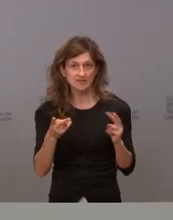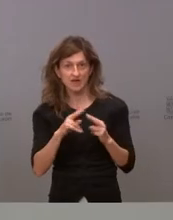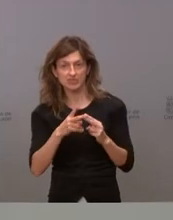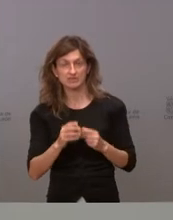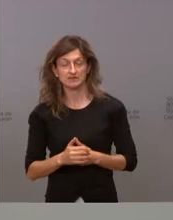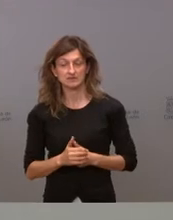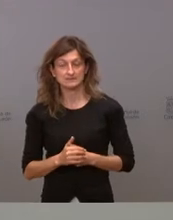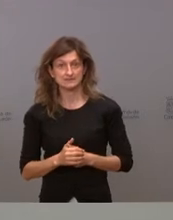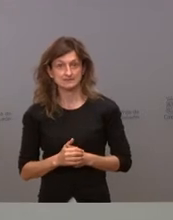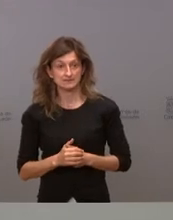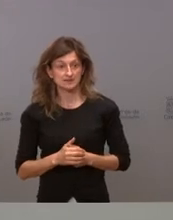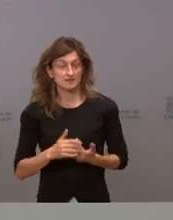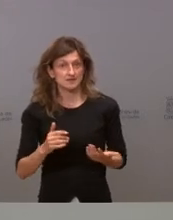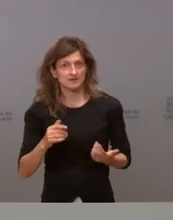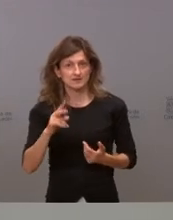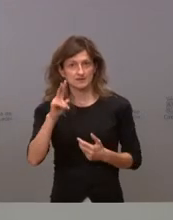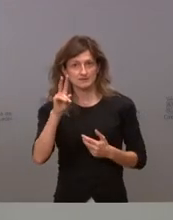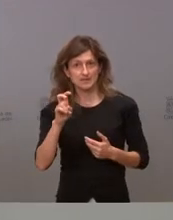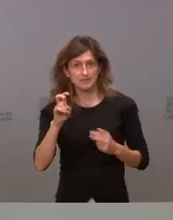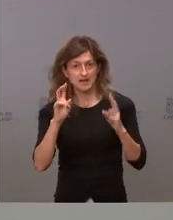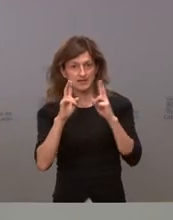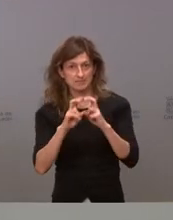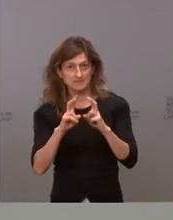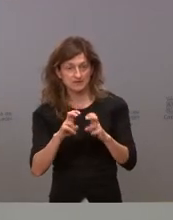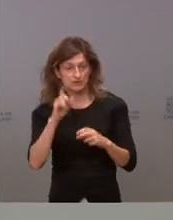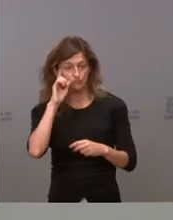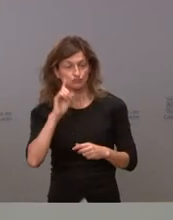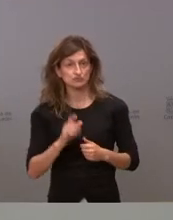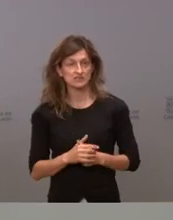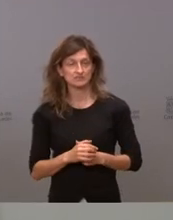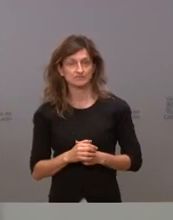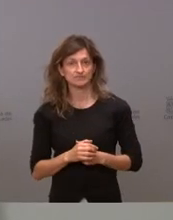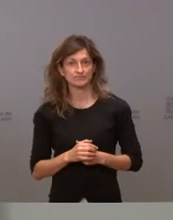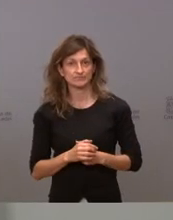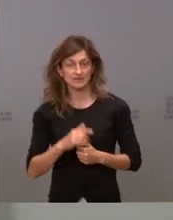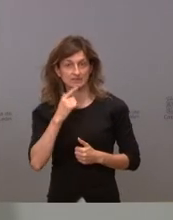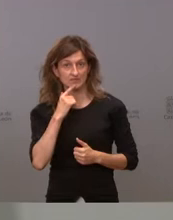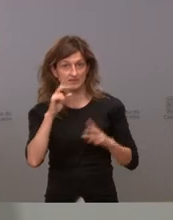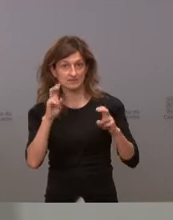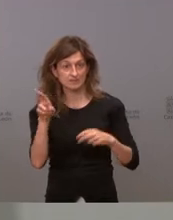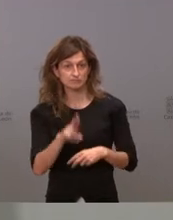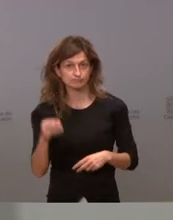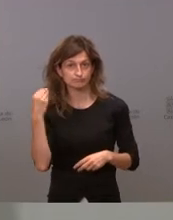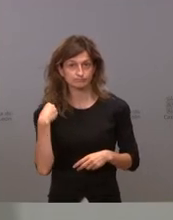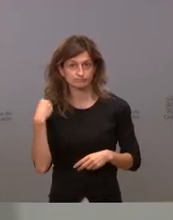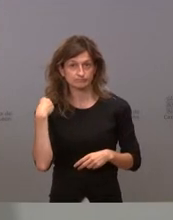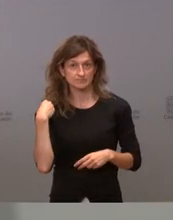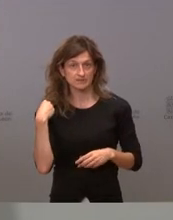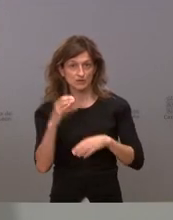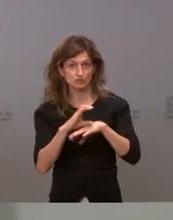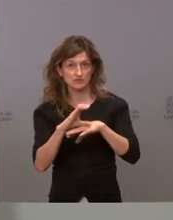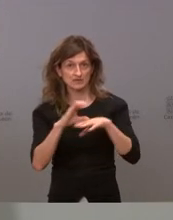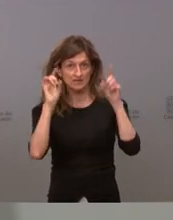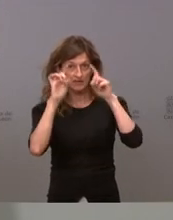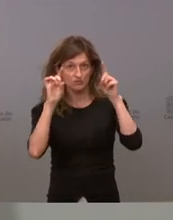no le puedo no sé a qué investigadores se refiere si se refiere a los que de manera reiterada se nos ha preguntado yo creo que la consejería de educación